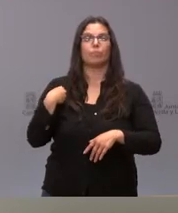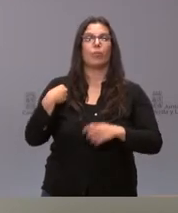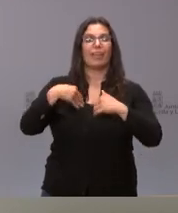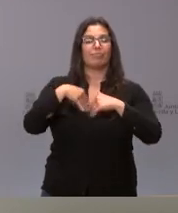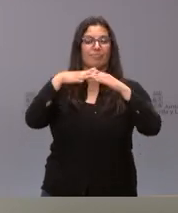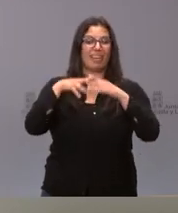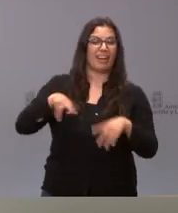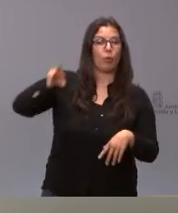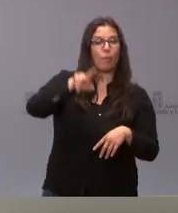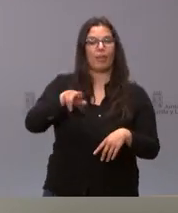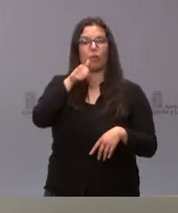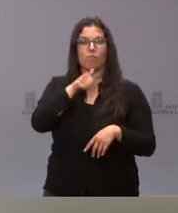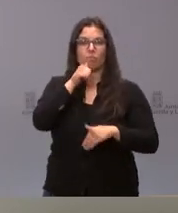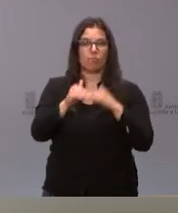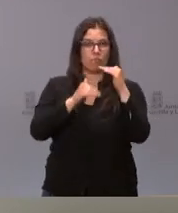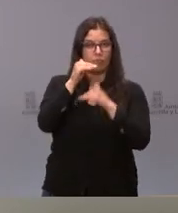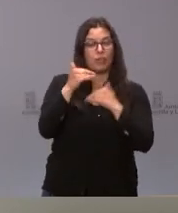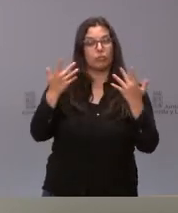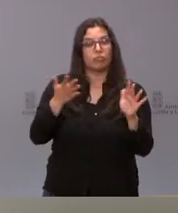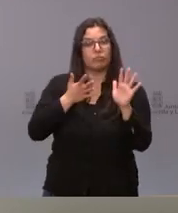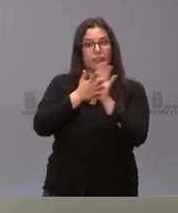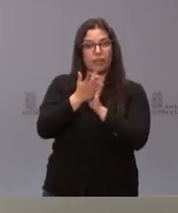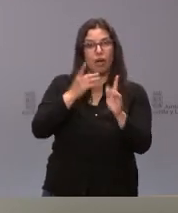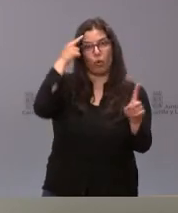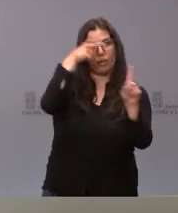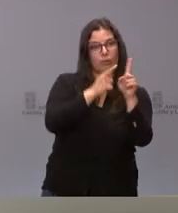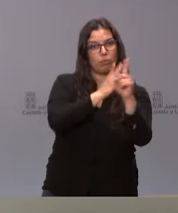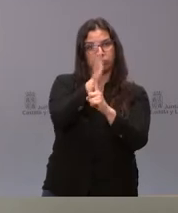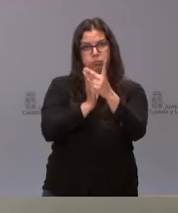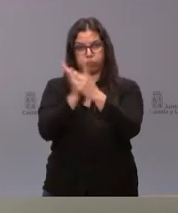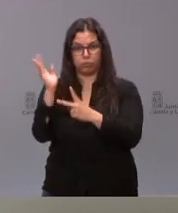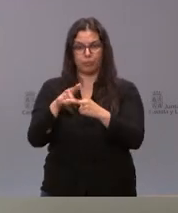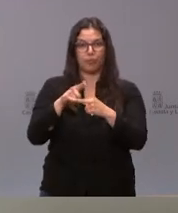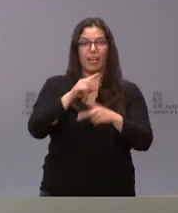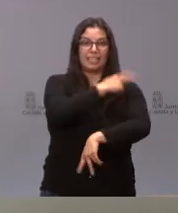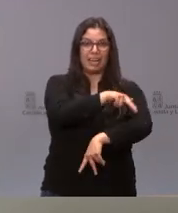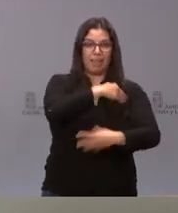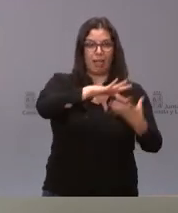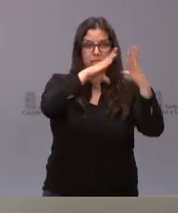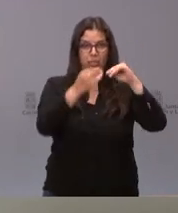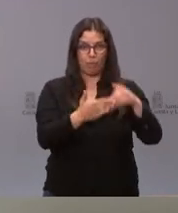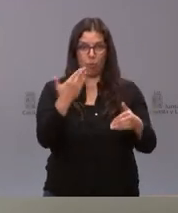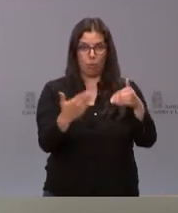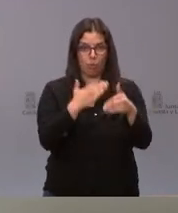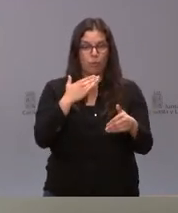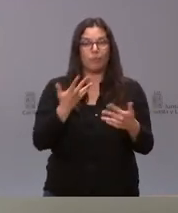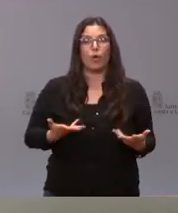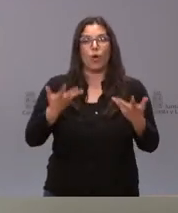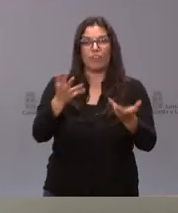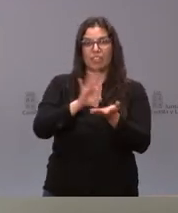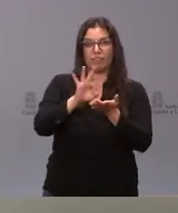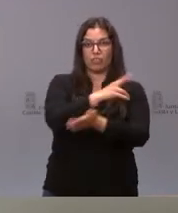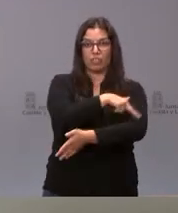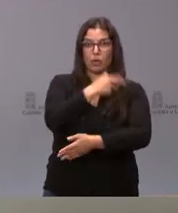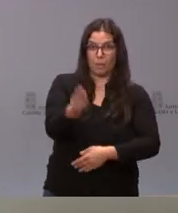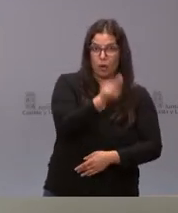o bien por el REAC-U. Estamos, por tanto, con un doble objetivo, modernizando la sanidad de Castilla y León, mejorando la prestación del servicio sanitario,